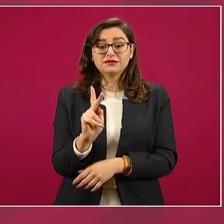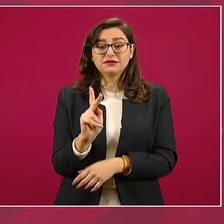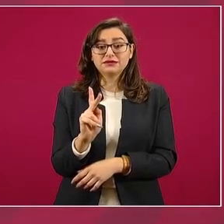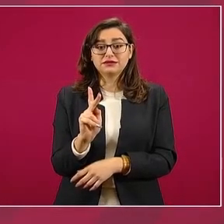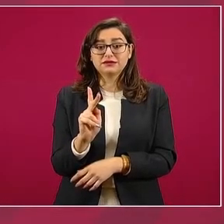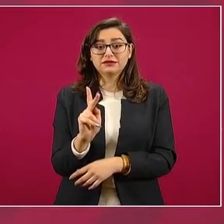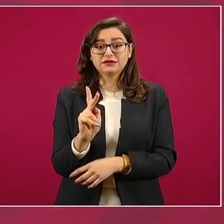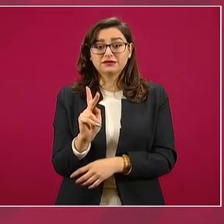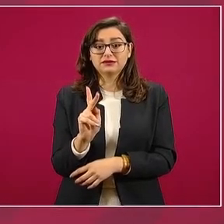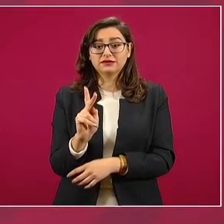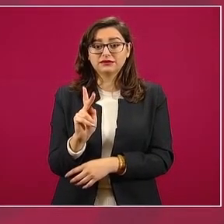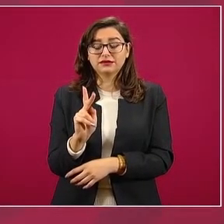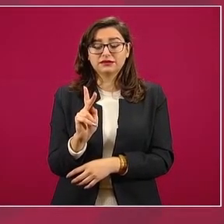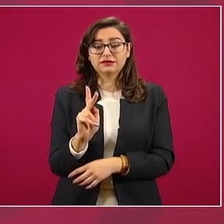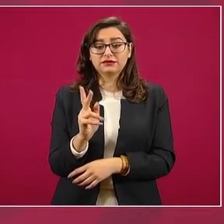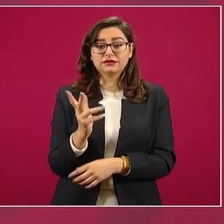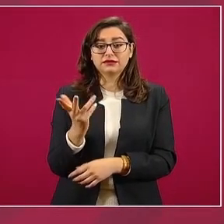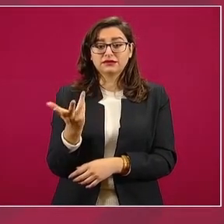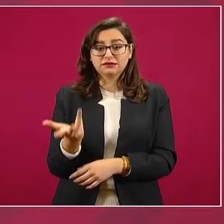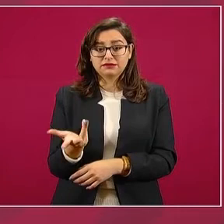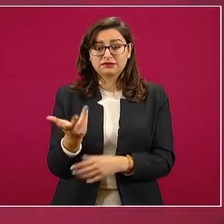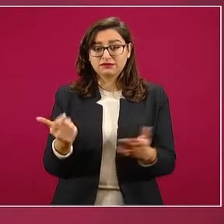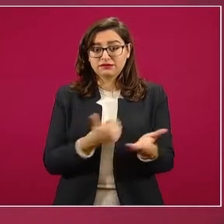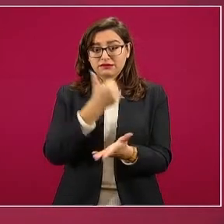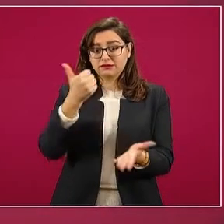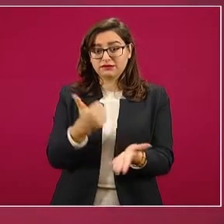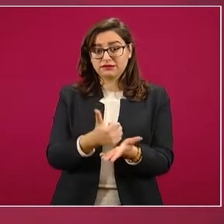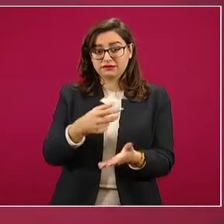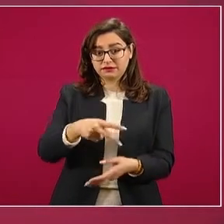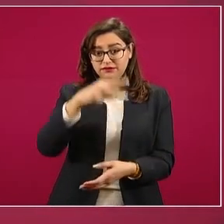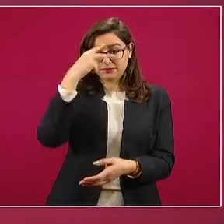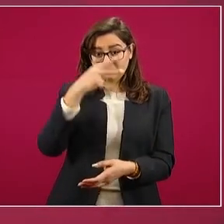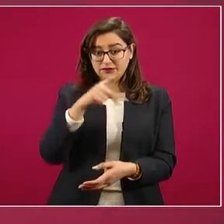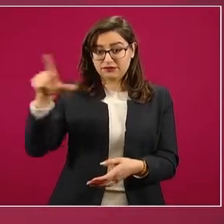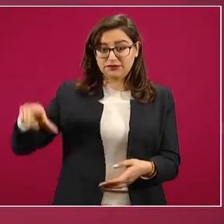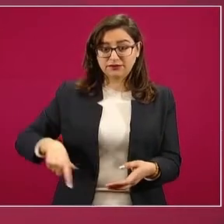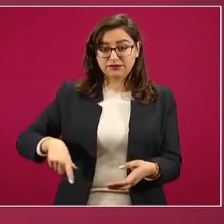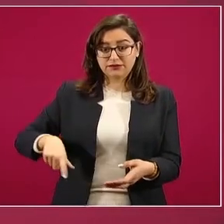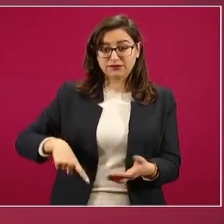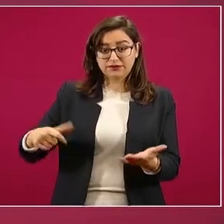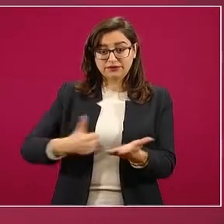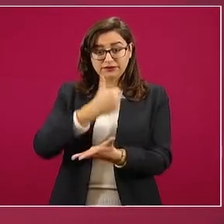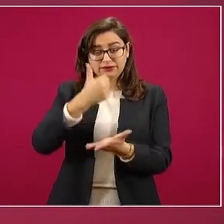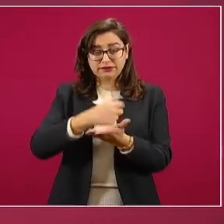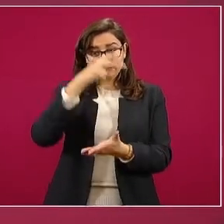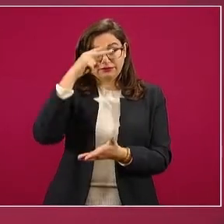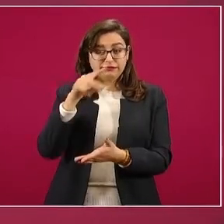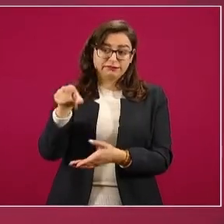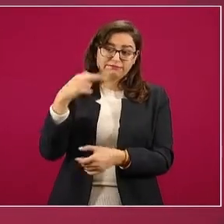la Ciudad de México, al gobierno de la Ciudad de México resolverlo.